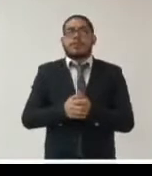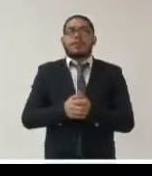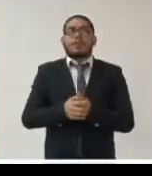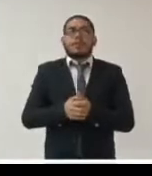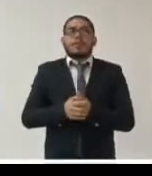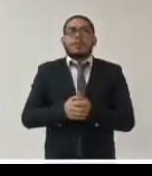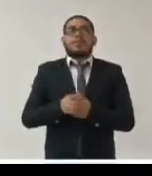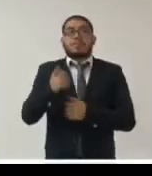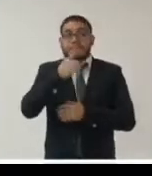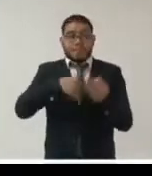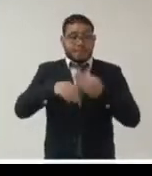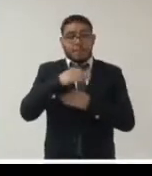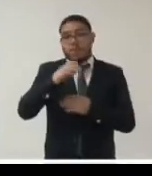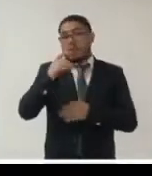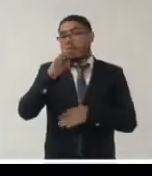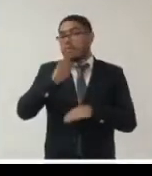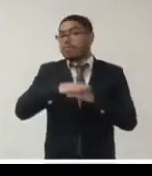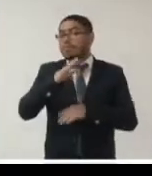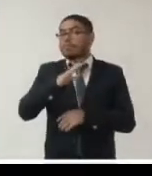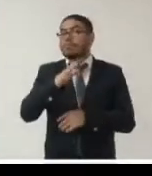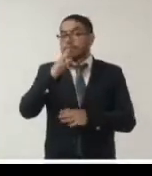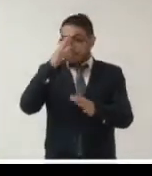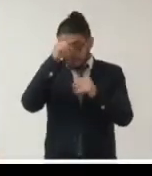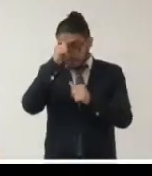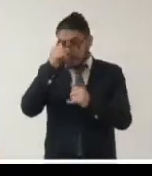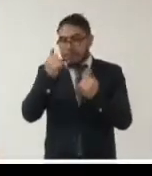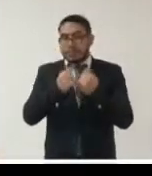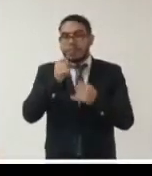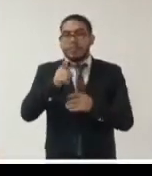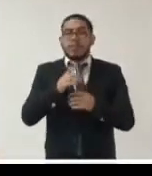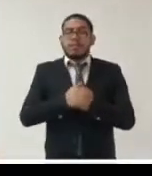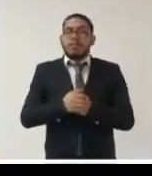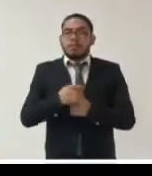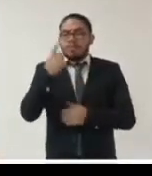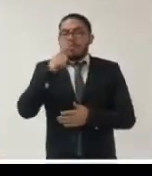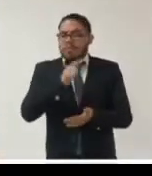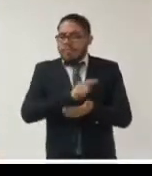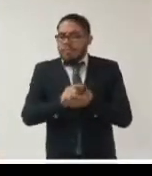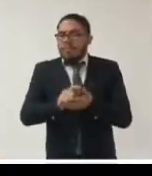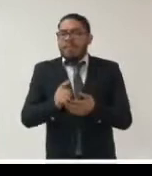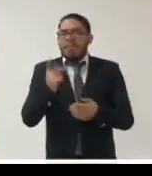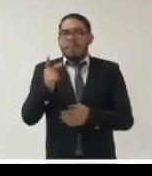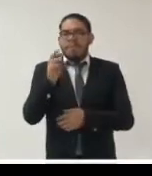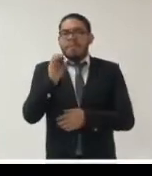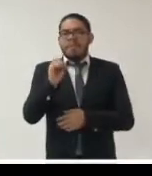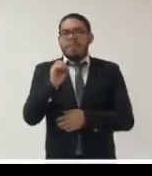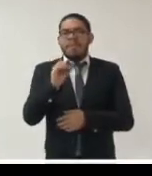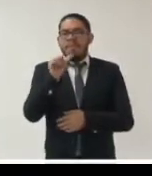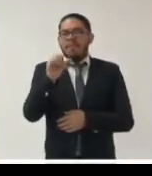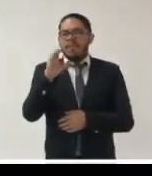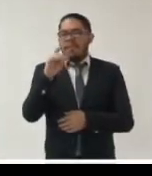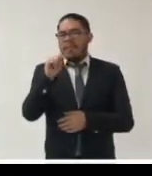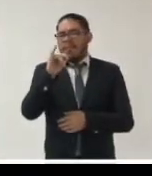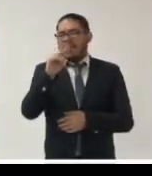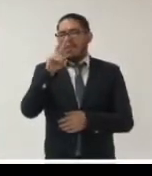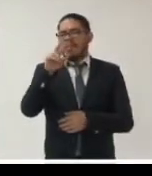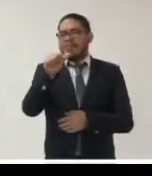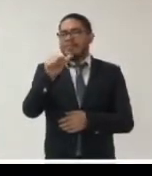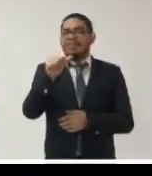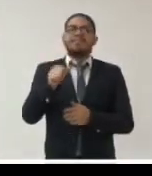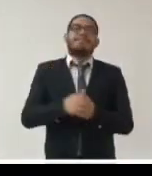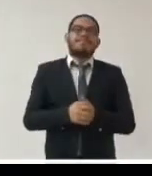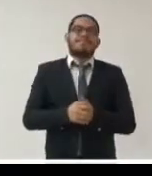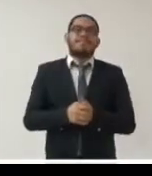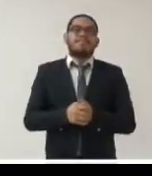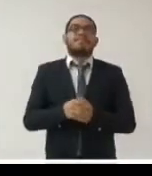se acordó con la secretaría de salud usar mecanismos de transparencia proactiva con el objeto de que las personas puedan